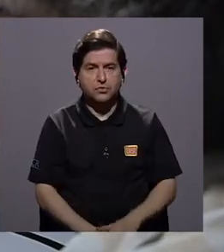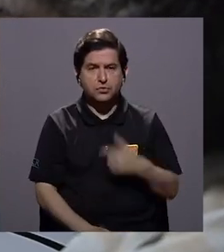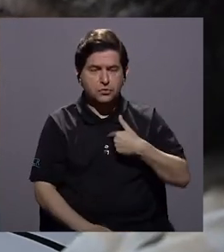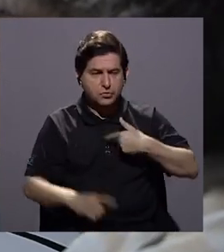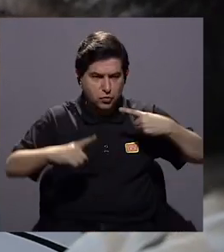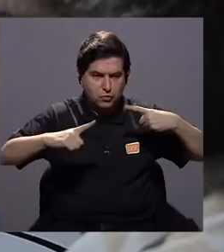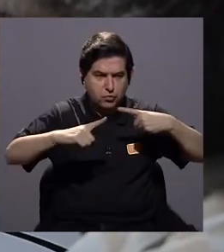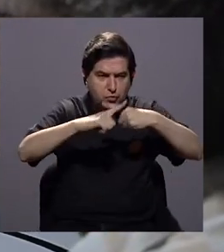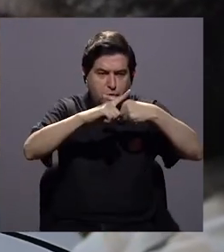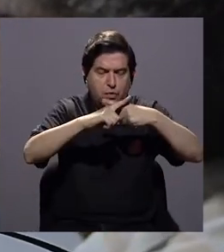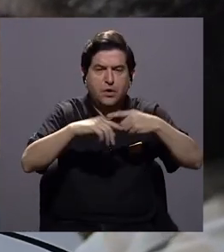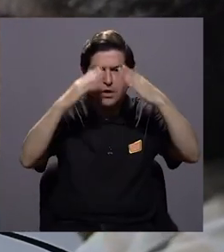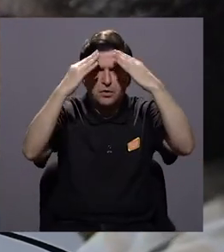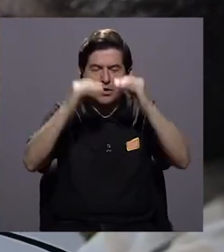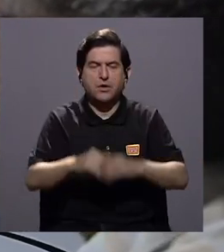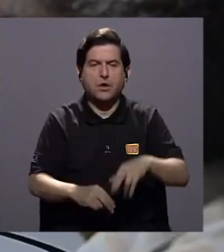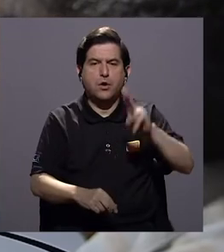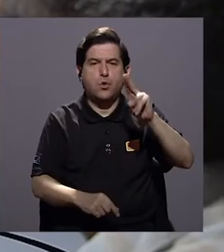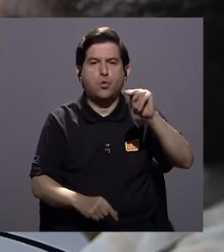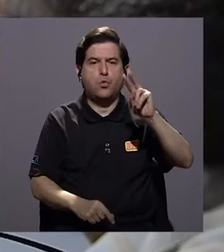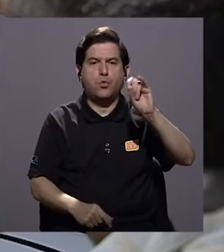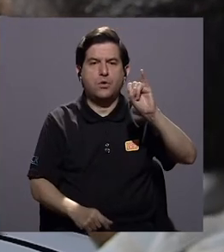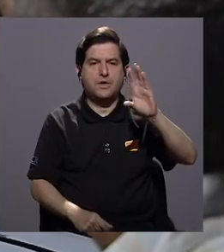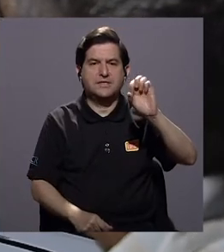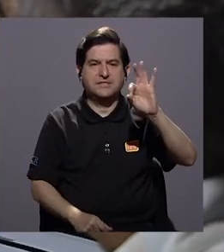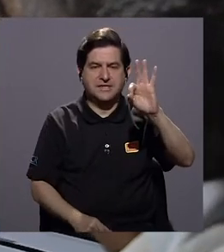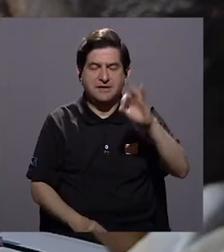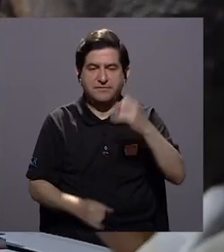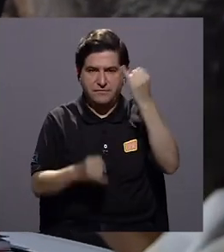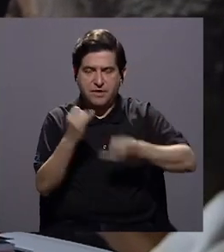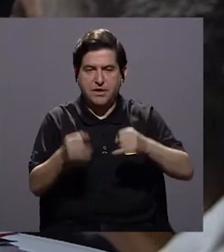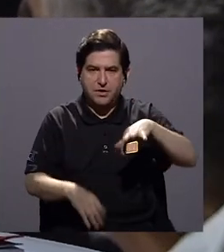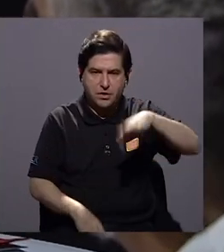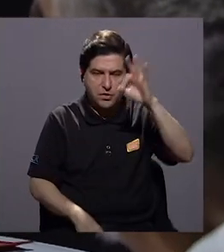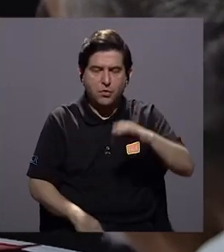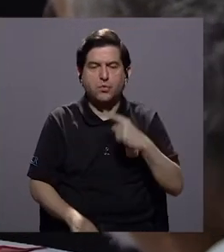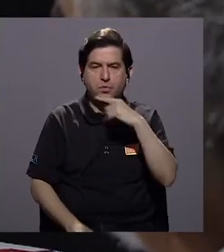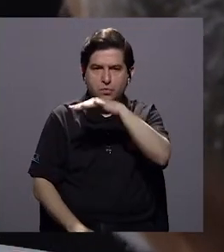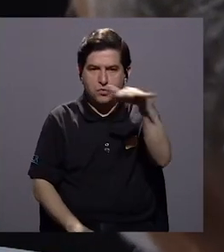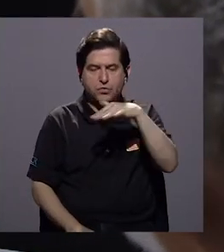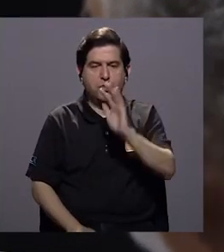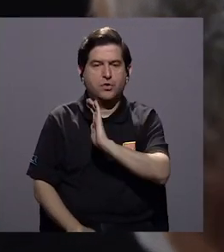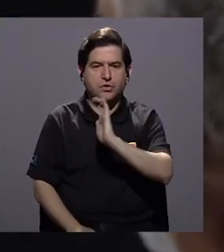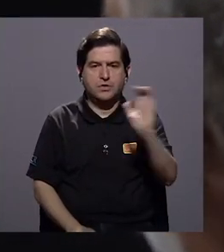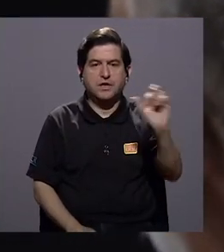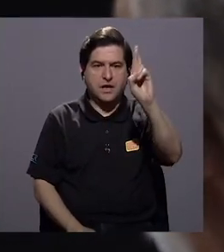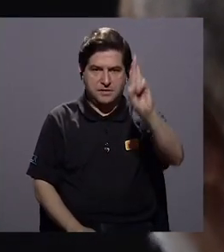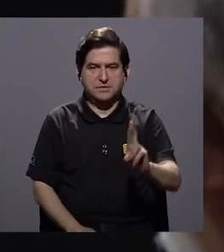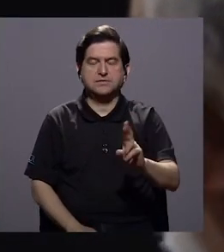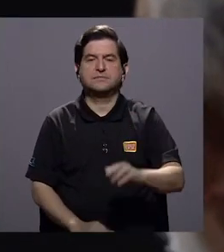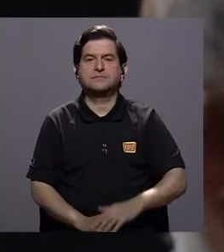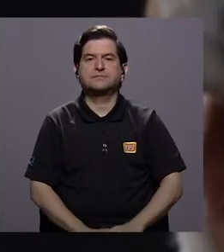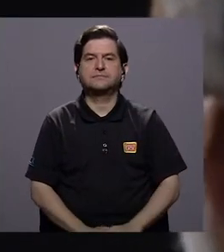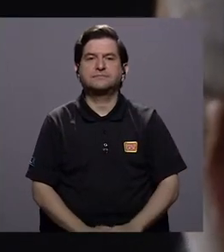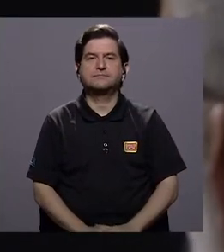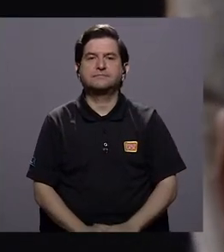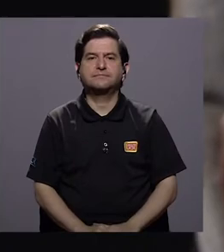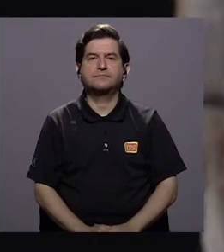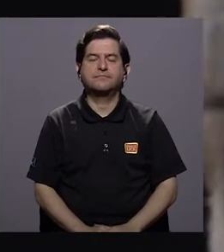cruzo con un informe de UNICEF, que es el último que nos podemos encontrar alrededor de la realidad que vive la niñez costarricense.